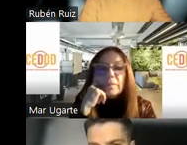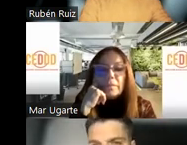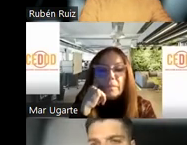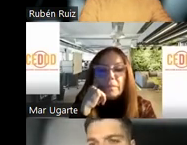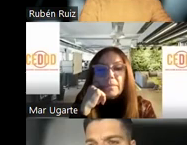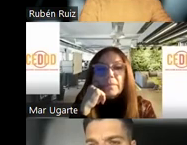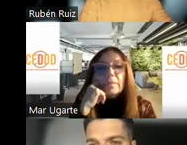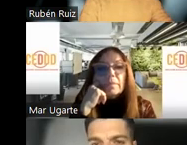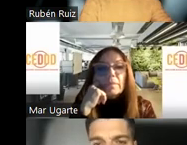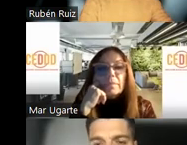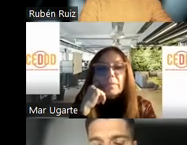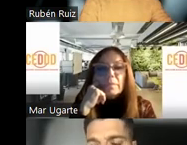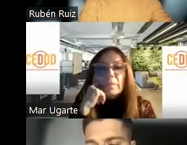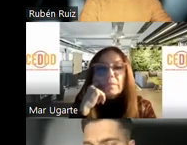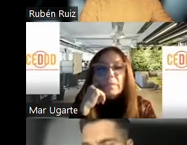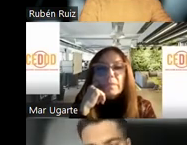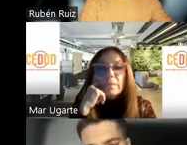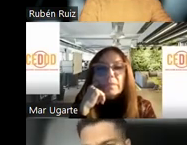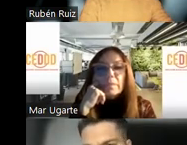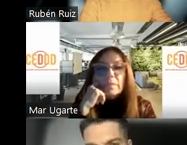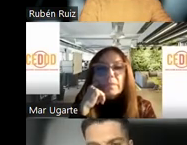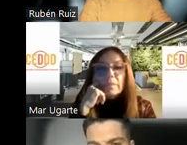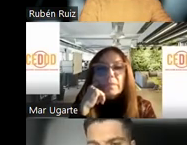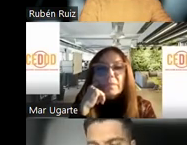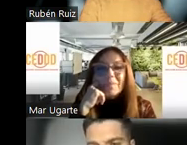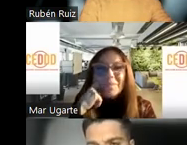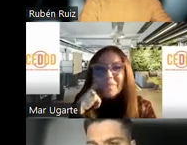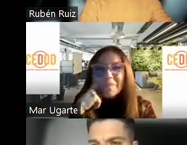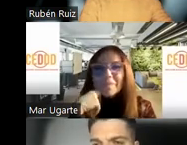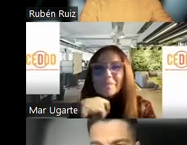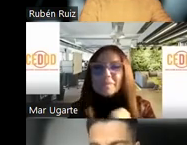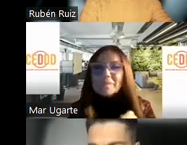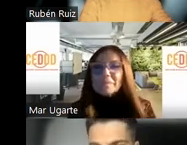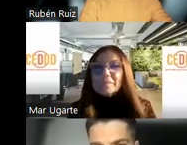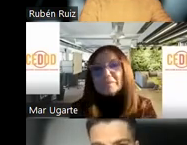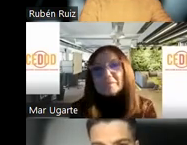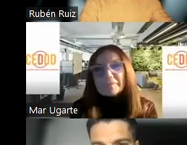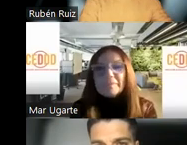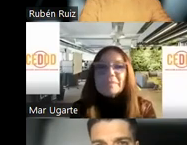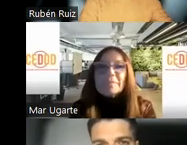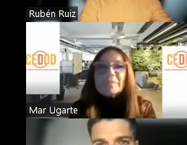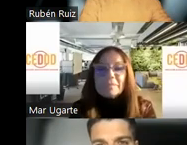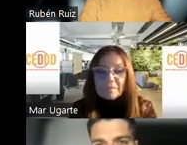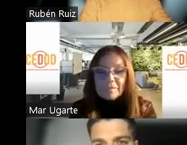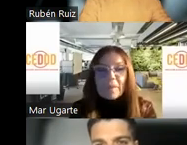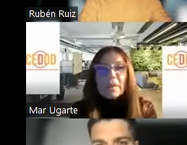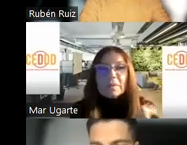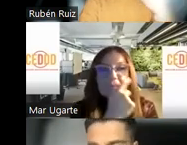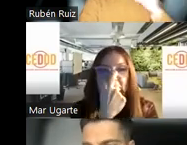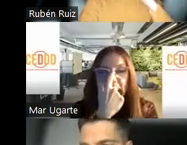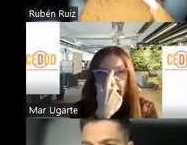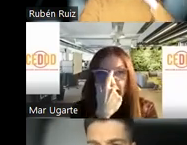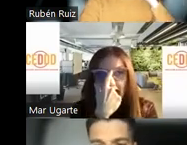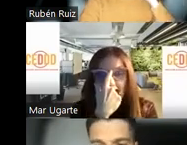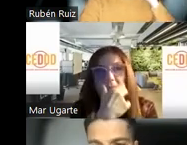relativamente rápido para que dé tiempo a todos y después estaré encantado de responder a todas las preguntas que queráis. Así que si os parece,